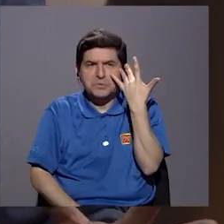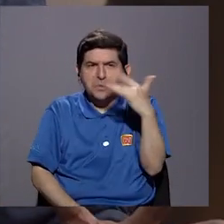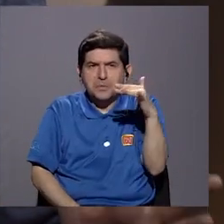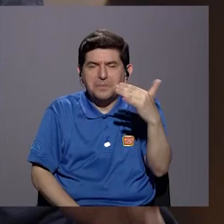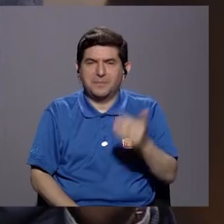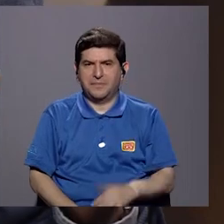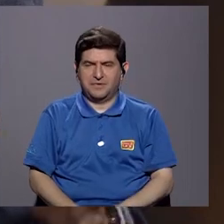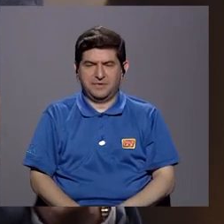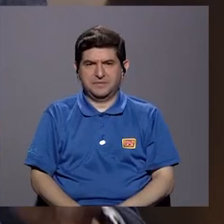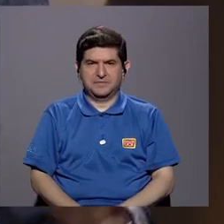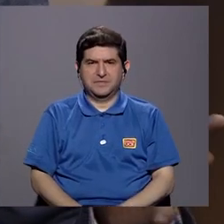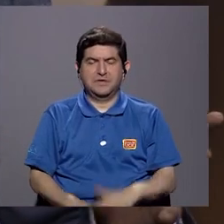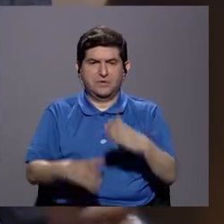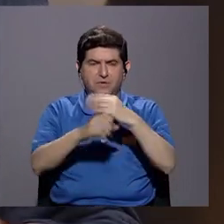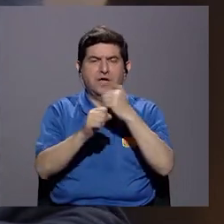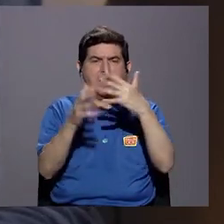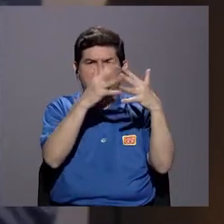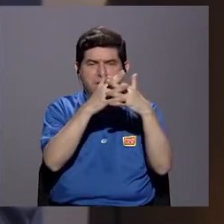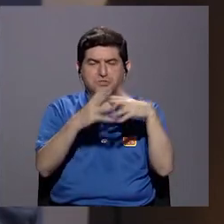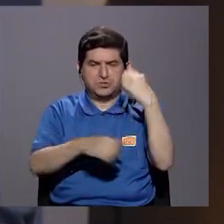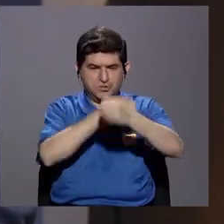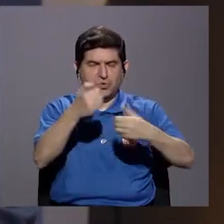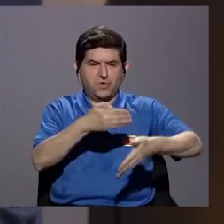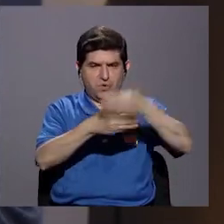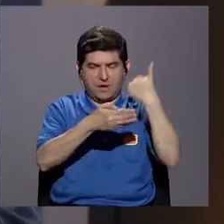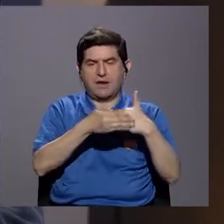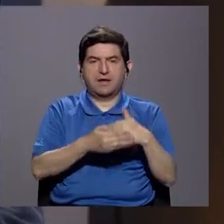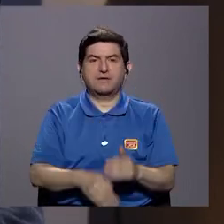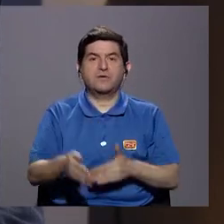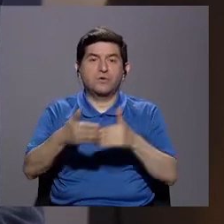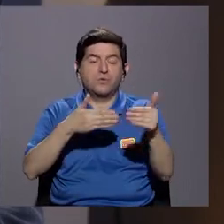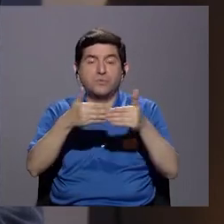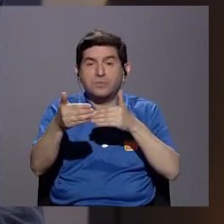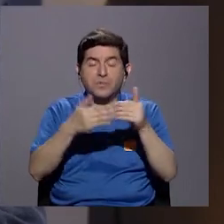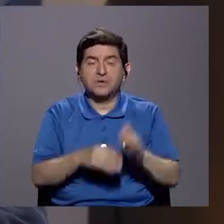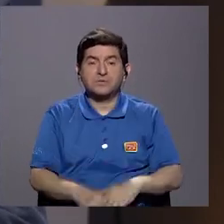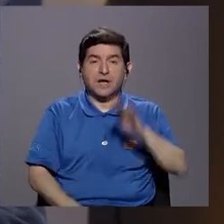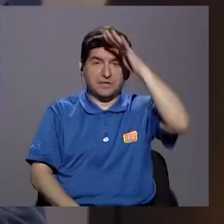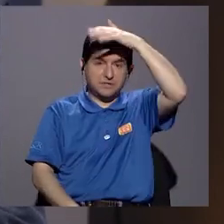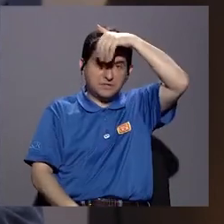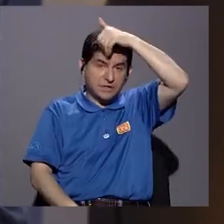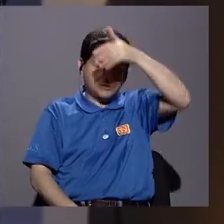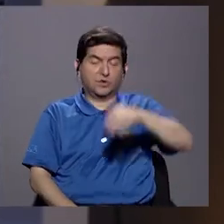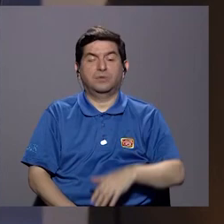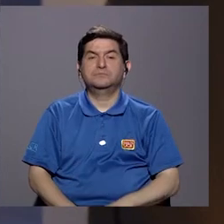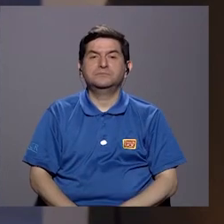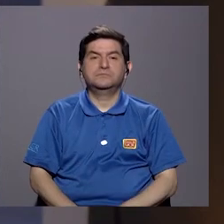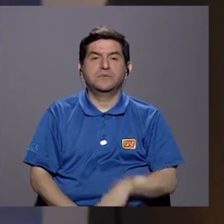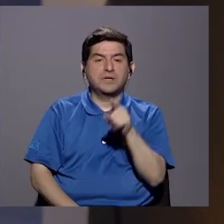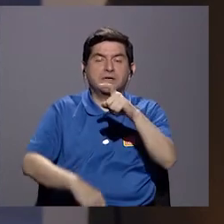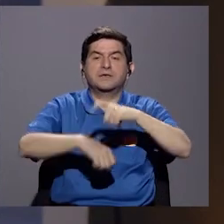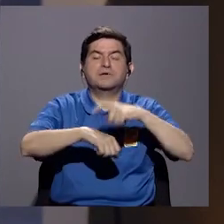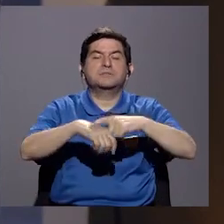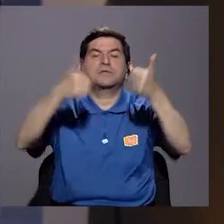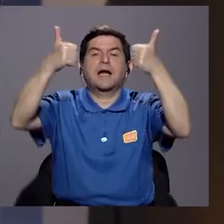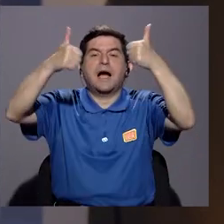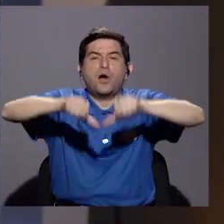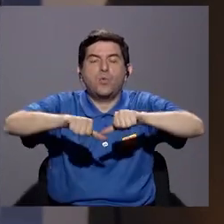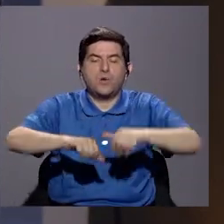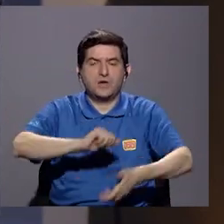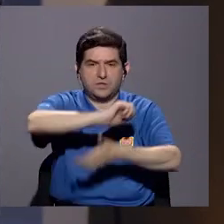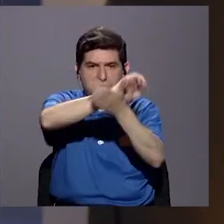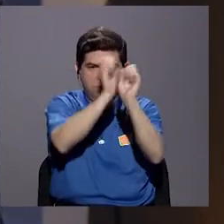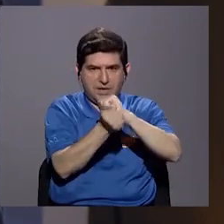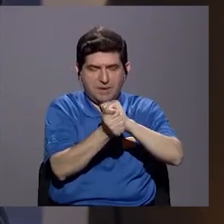que se hizo en Estados Unidos el año pasado a pesar de Trump. Y en la era Trump se hizo un acuerdo